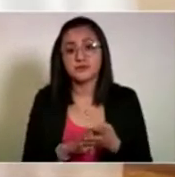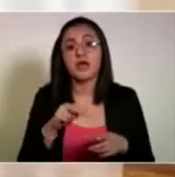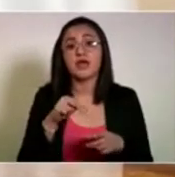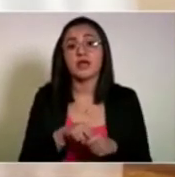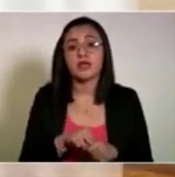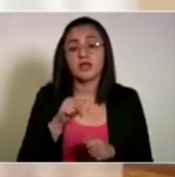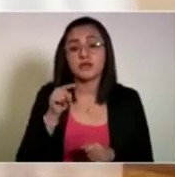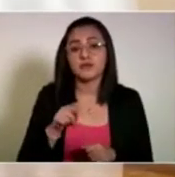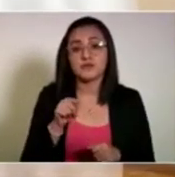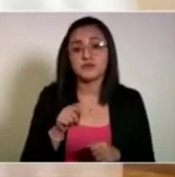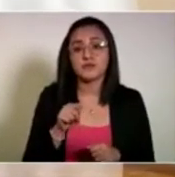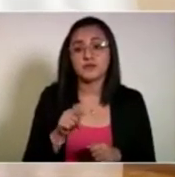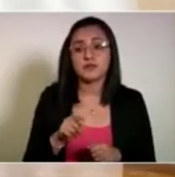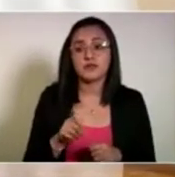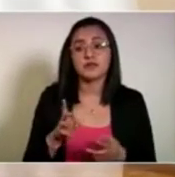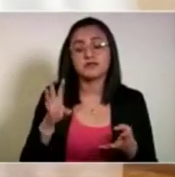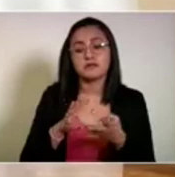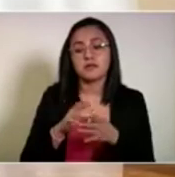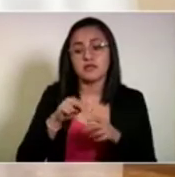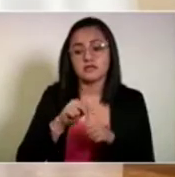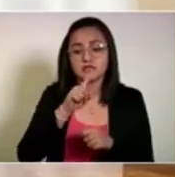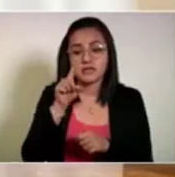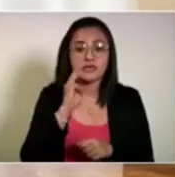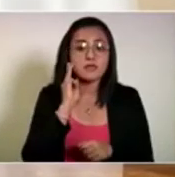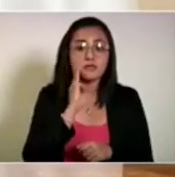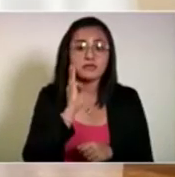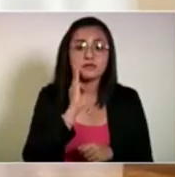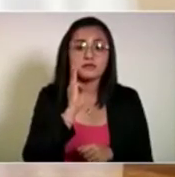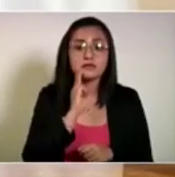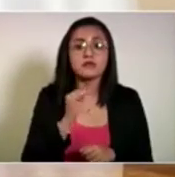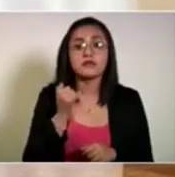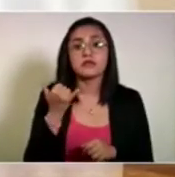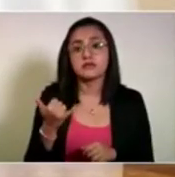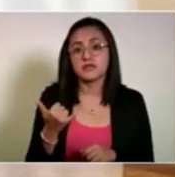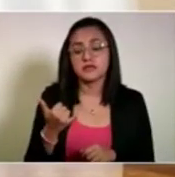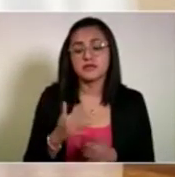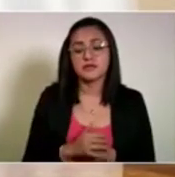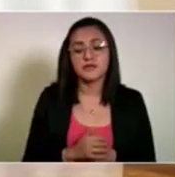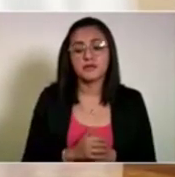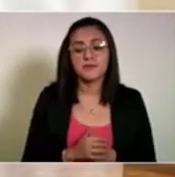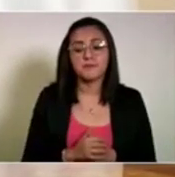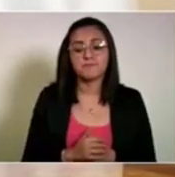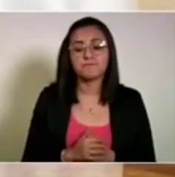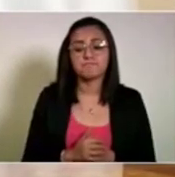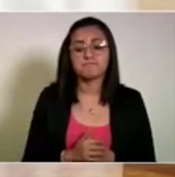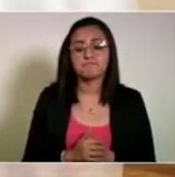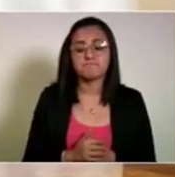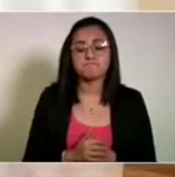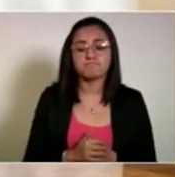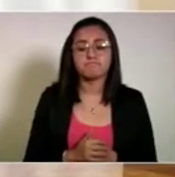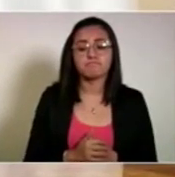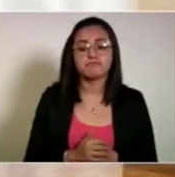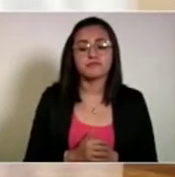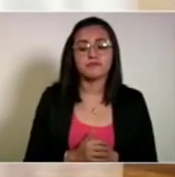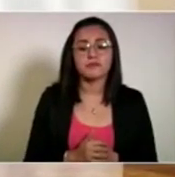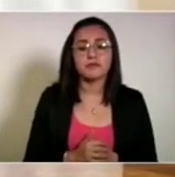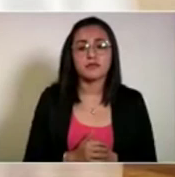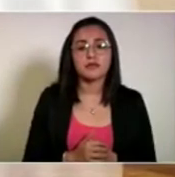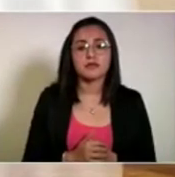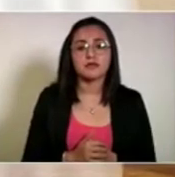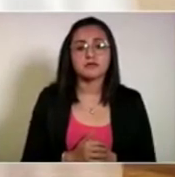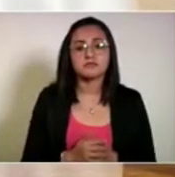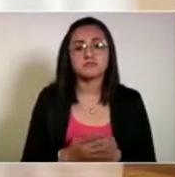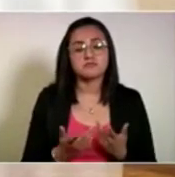reclusorio de Zacatlán y que mediante hechos